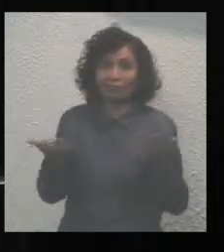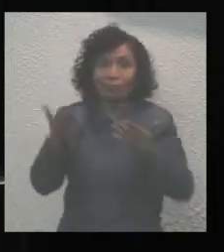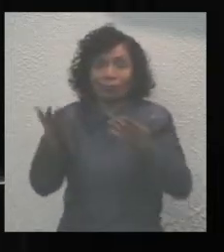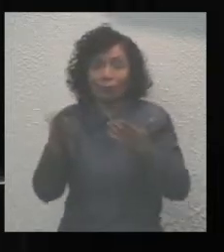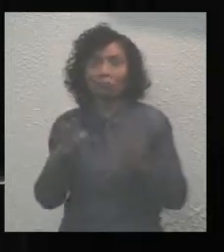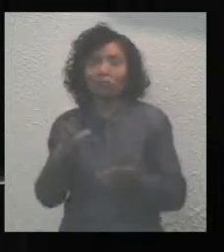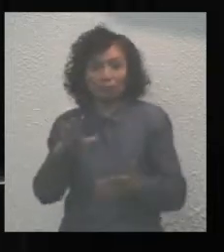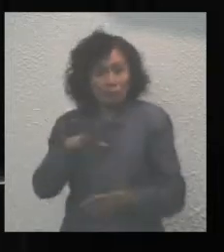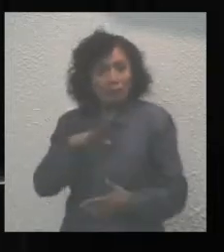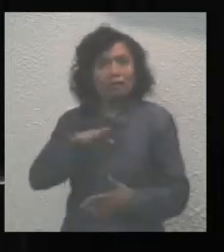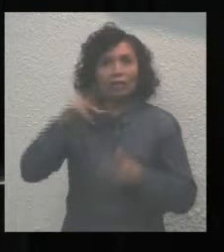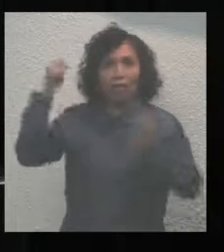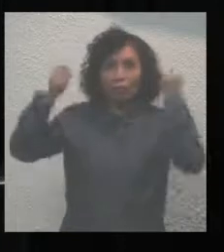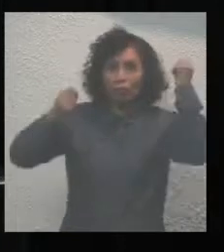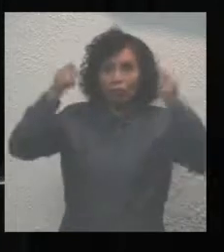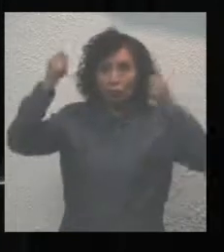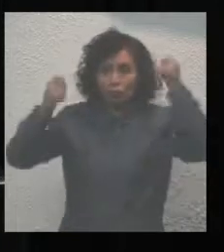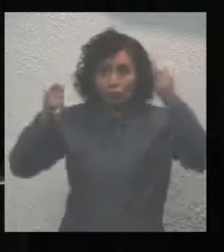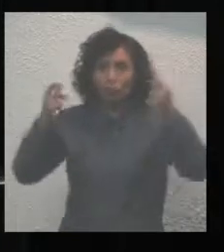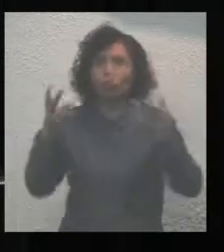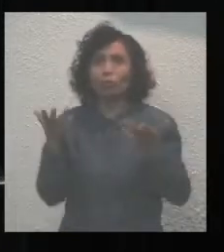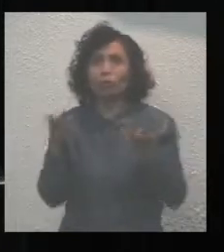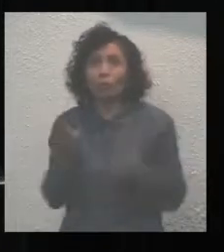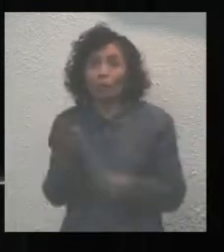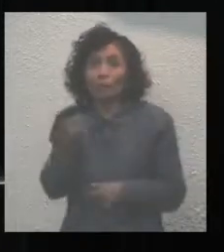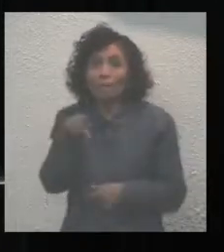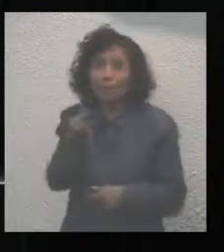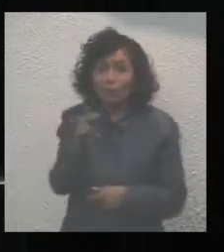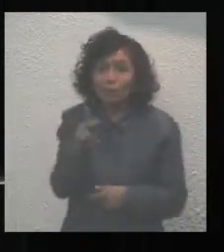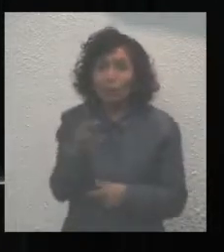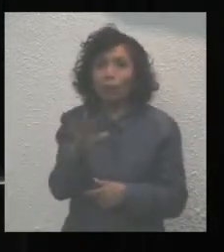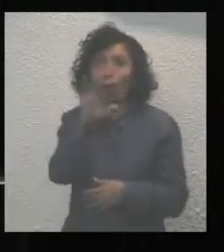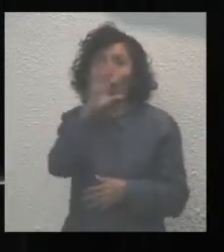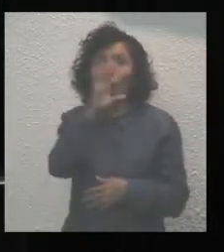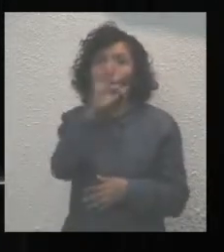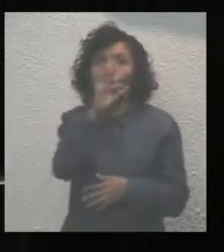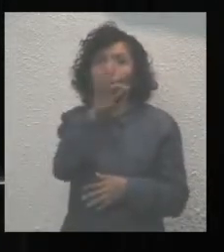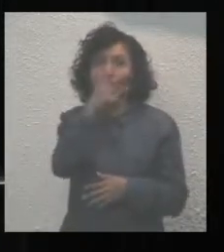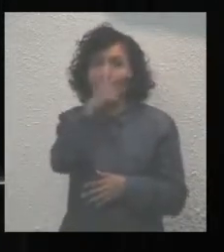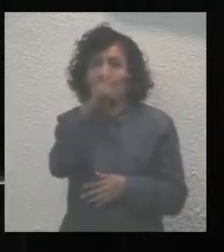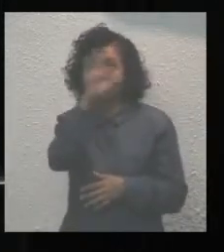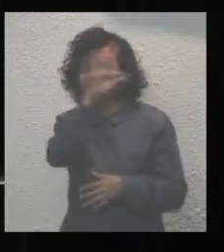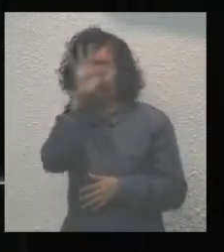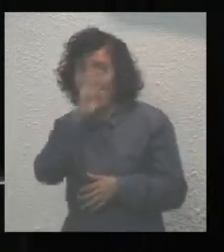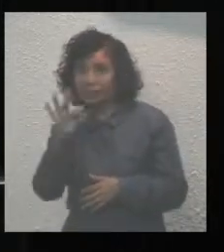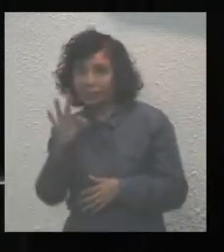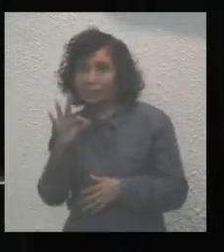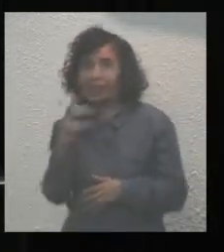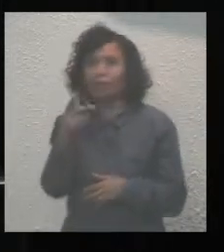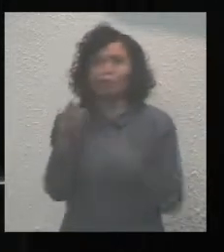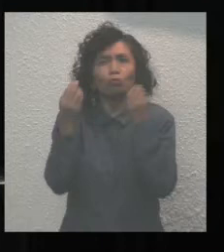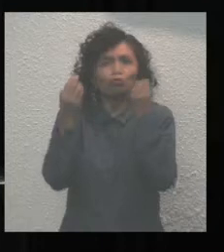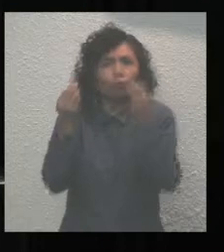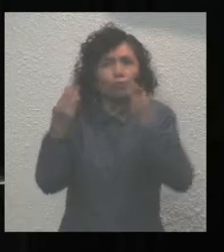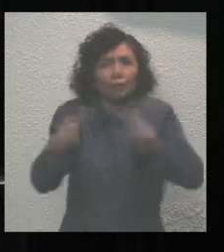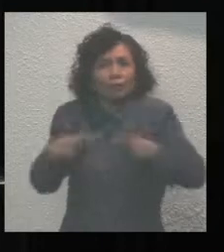turística, 47% de los quintanarroenses viven en situación de pobreza.